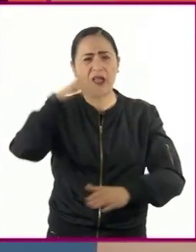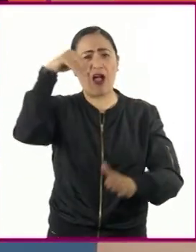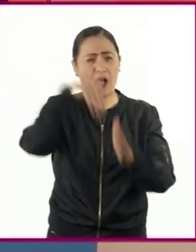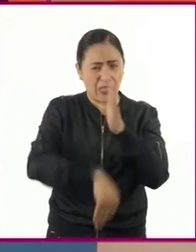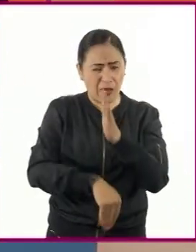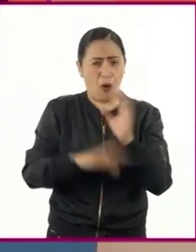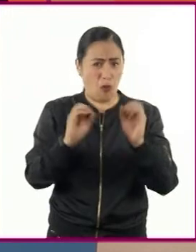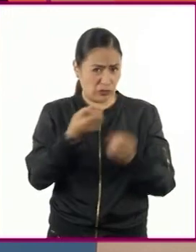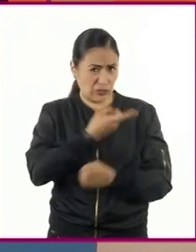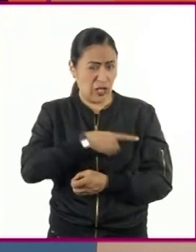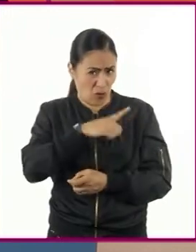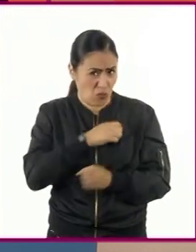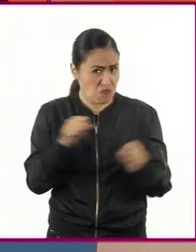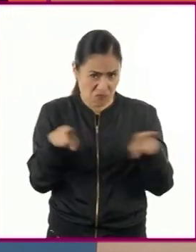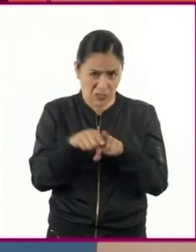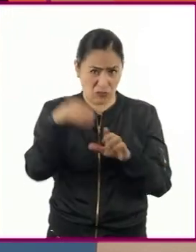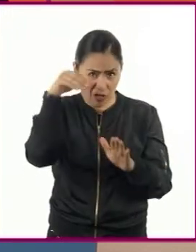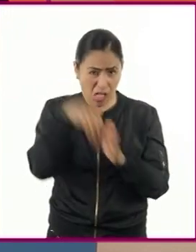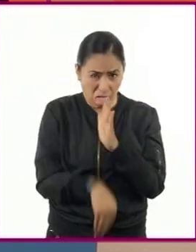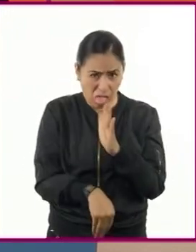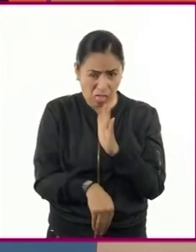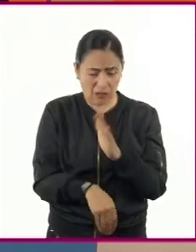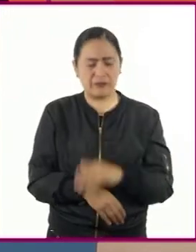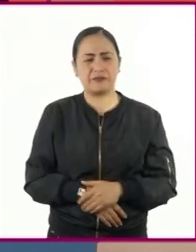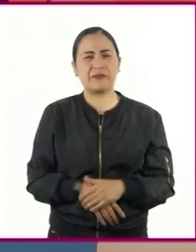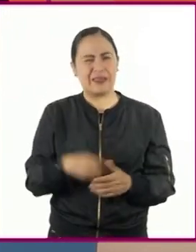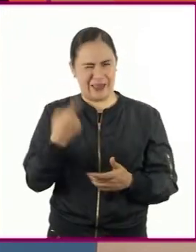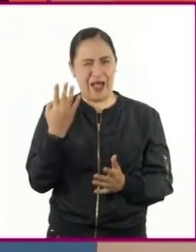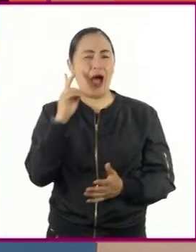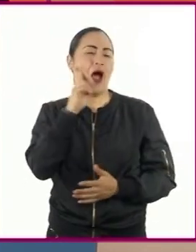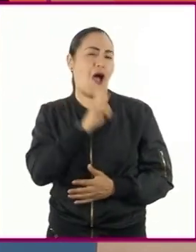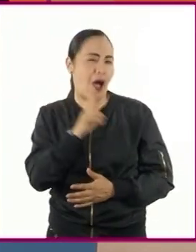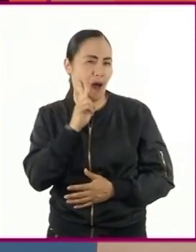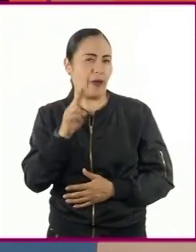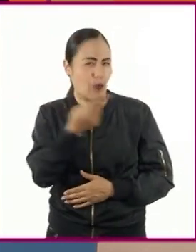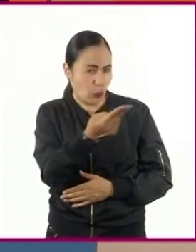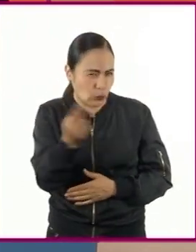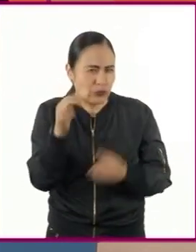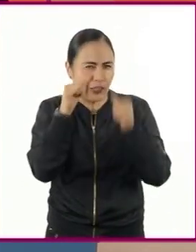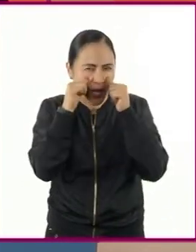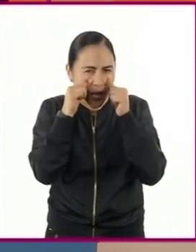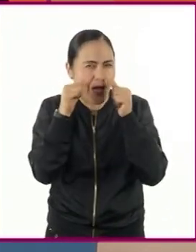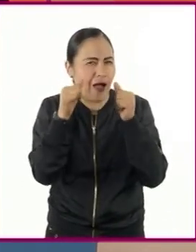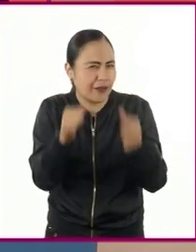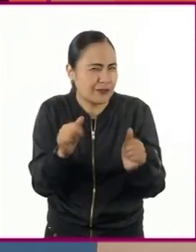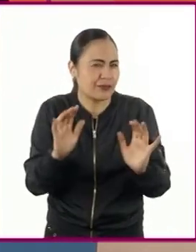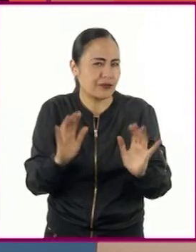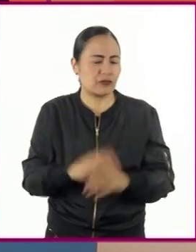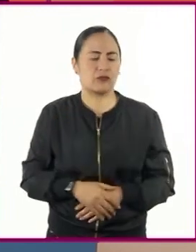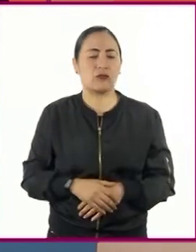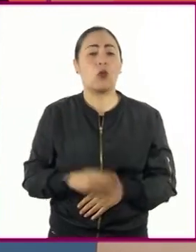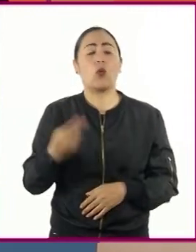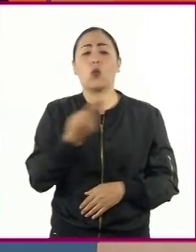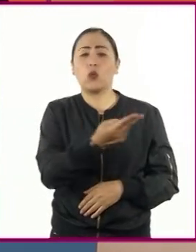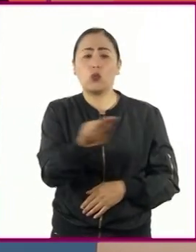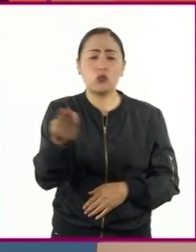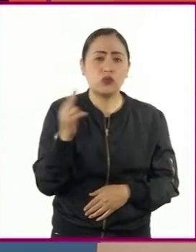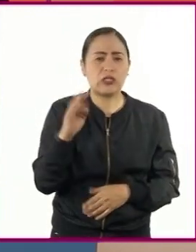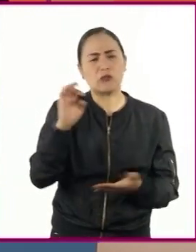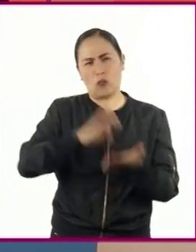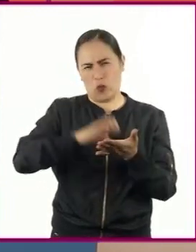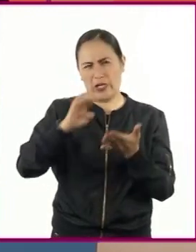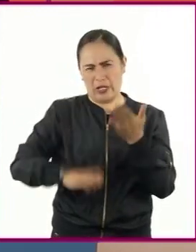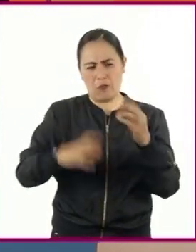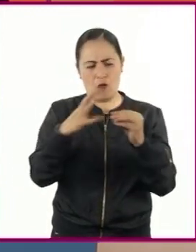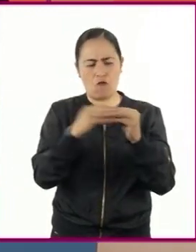salud? Y por último veamos si pusieron atención. Si hicieran un transgénico de manzana